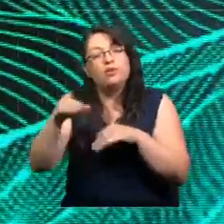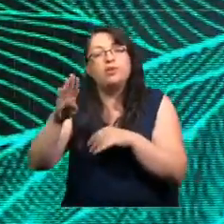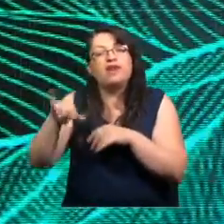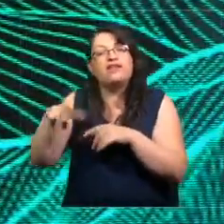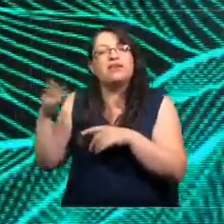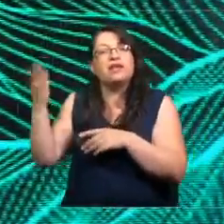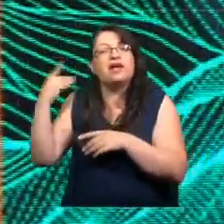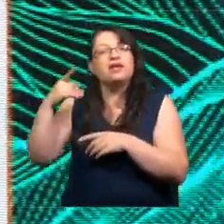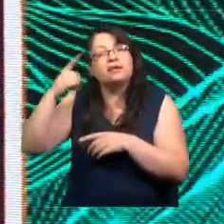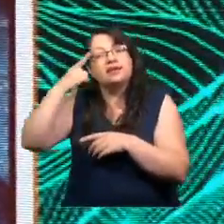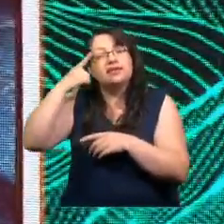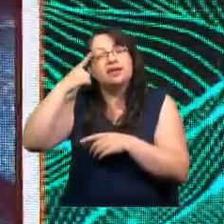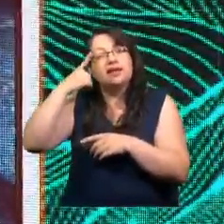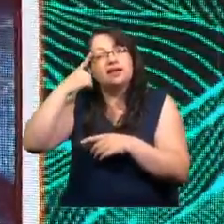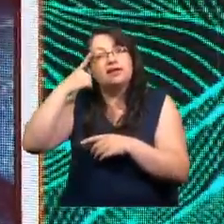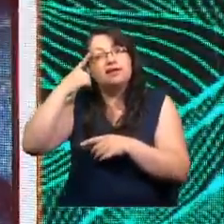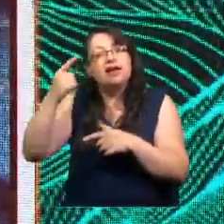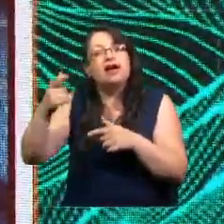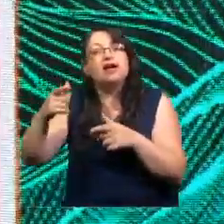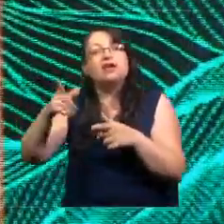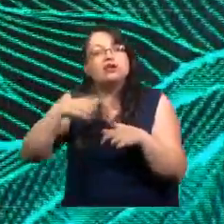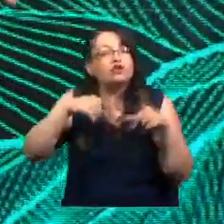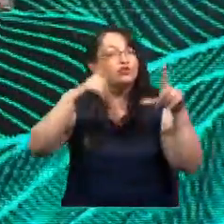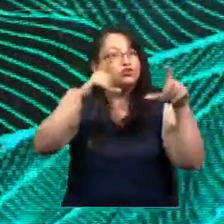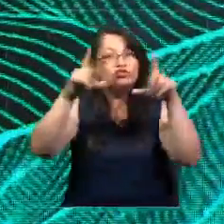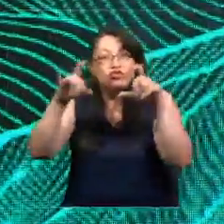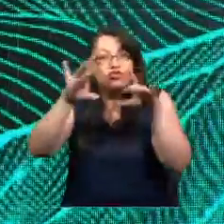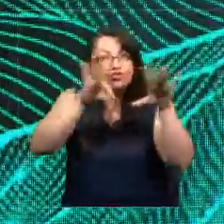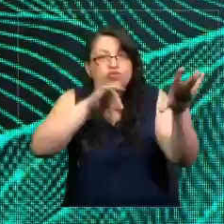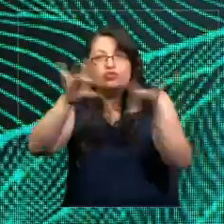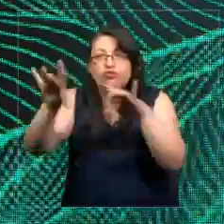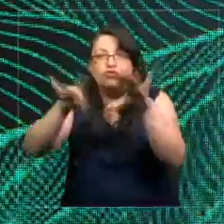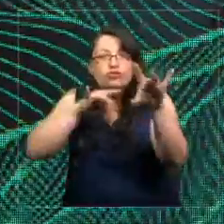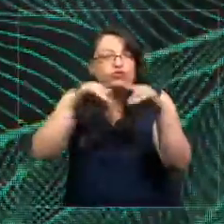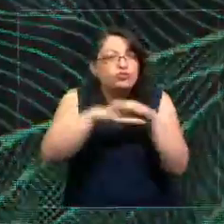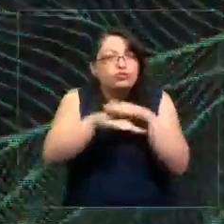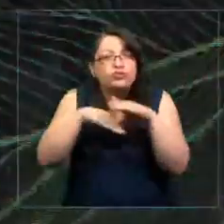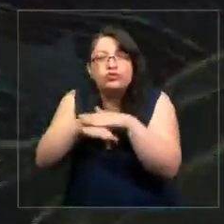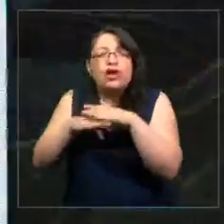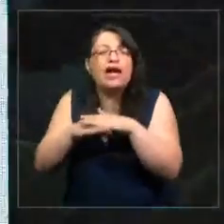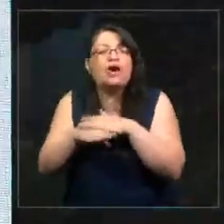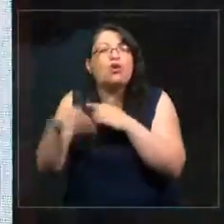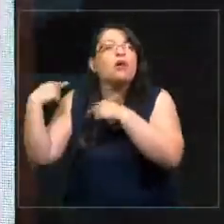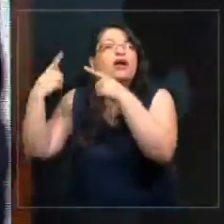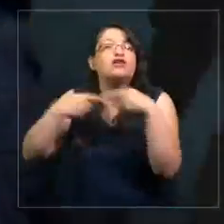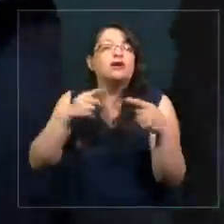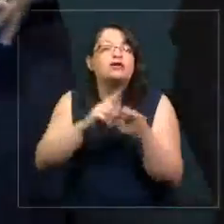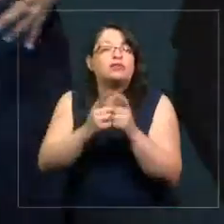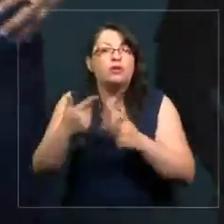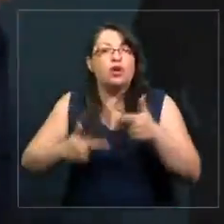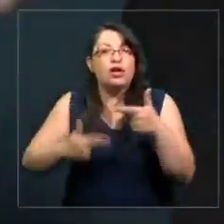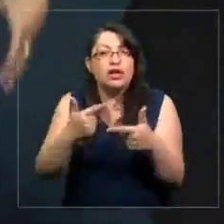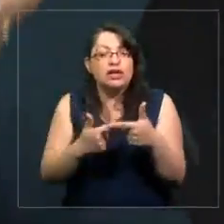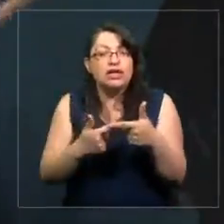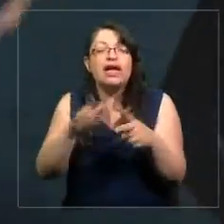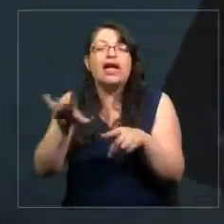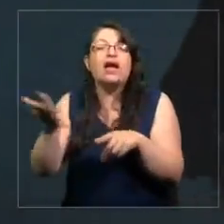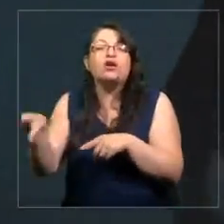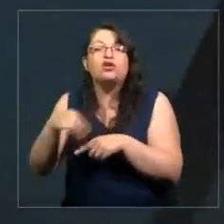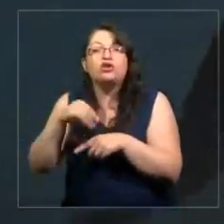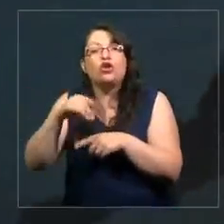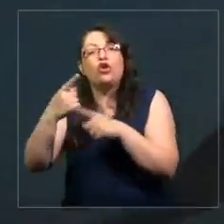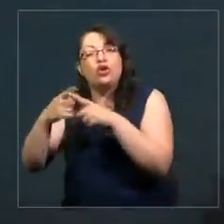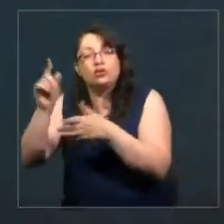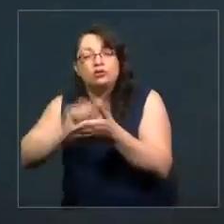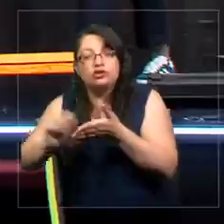historia, es decir, de ser un coleccionista, de tomar fragmentos, ¿cierto? Y aquí nos vamos a agarrar de un autor que se llama John Dewey que habla de la